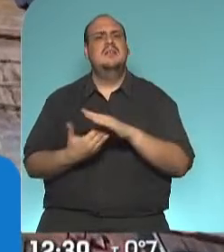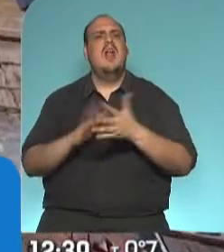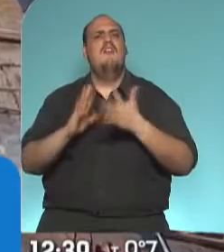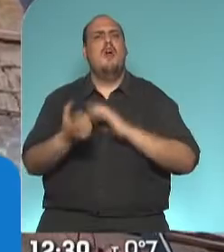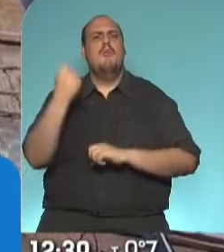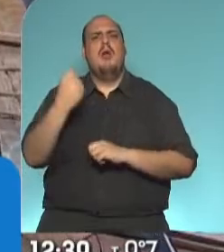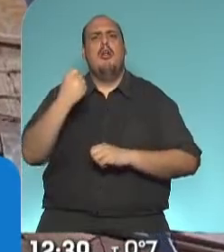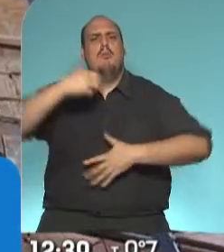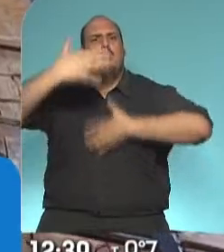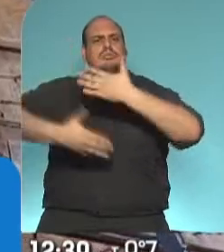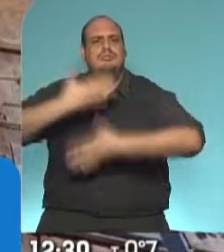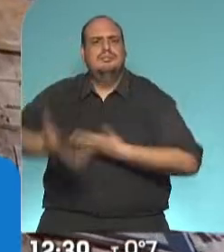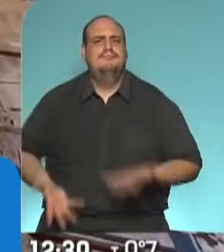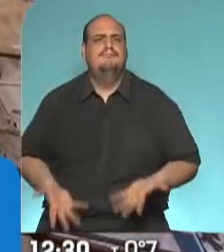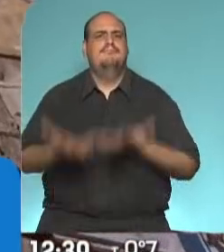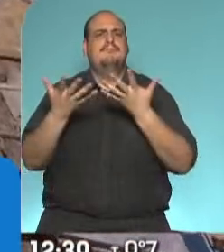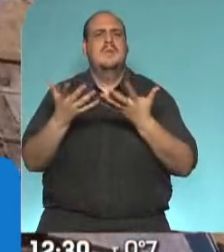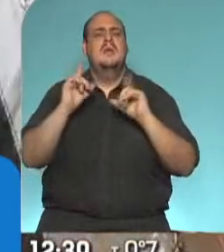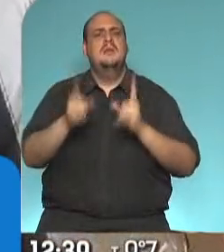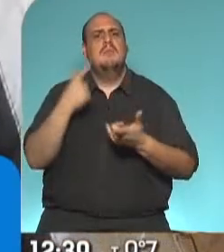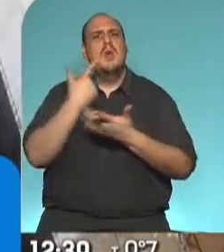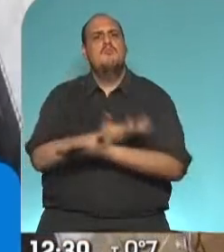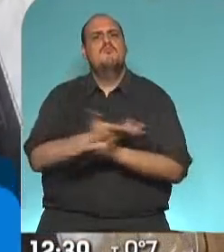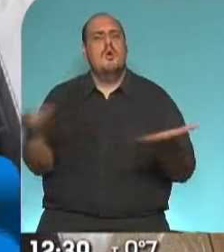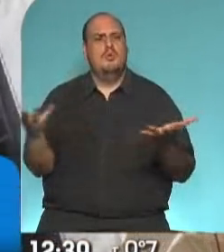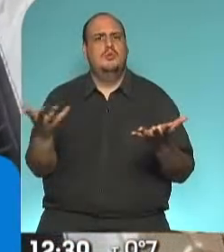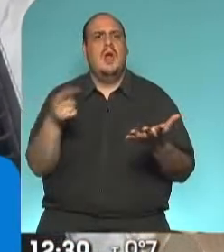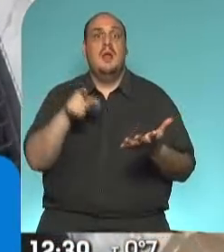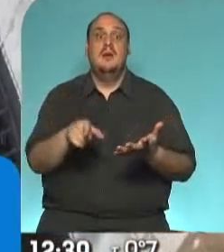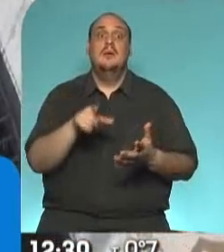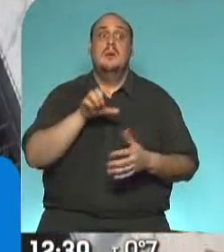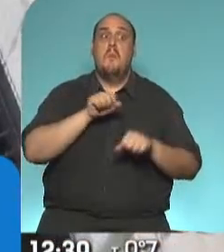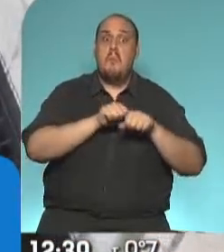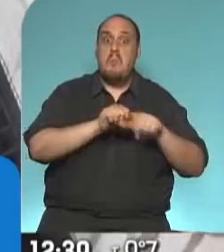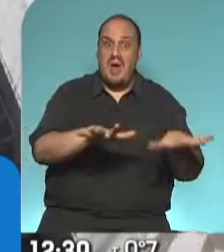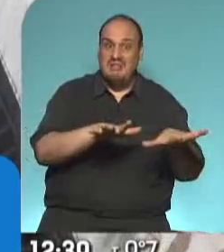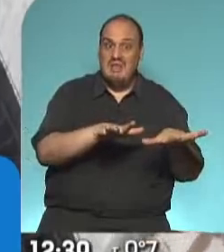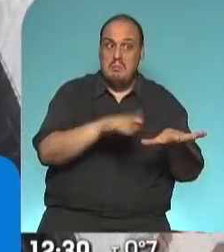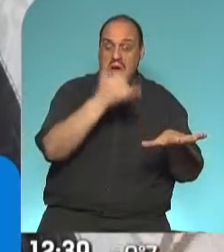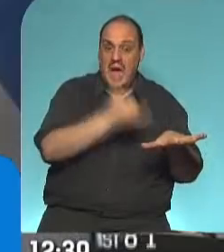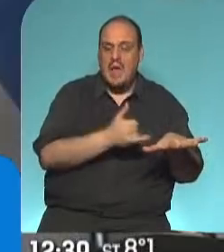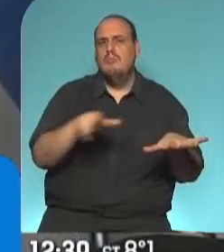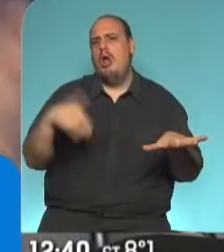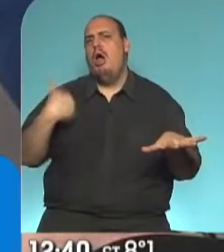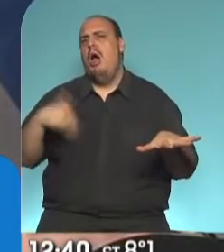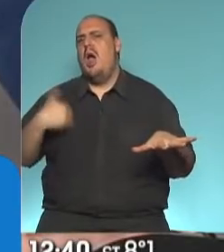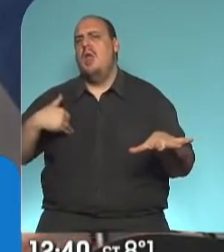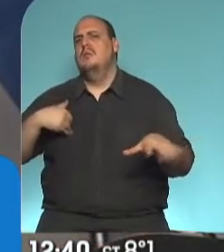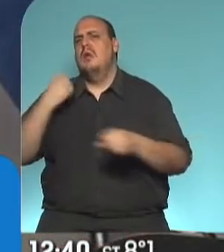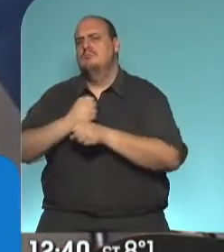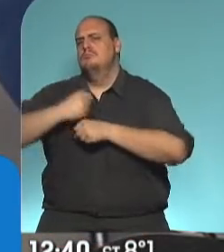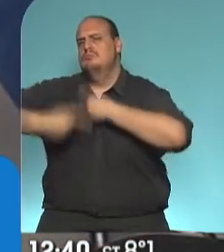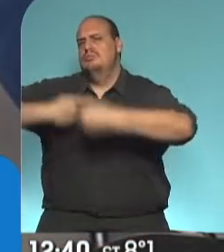de la economía, es central para mostrar también que pese a la pandemia nuestra Argentina es capaz de continuar